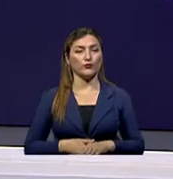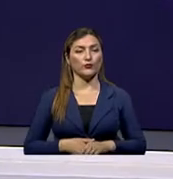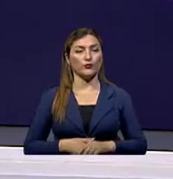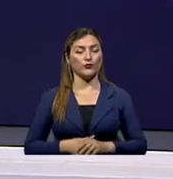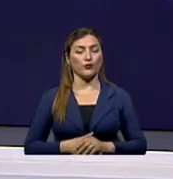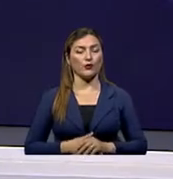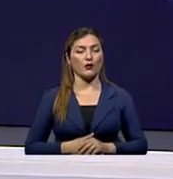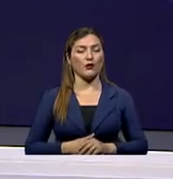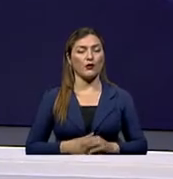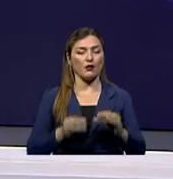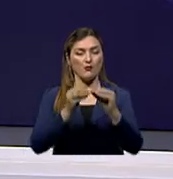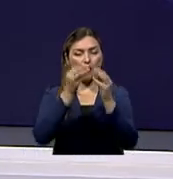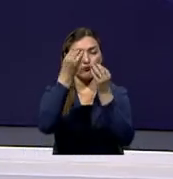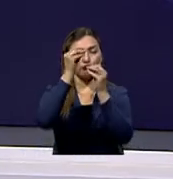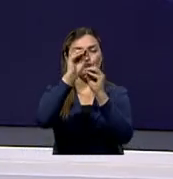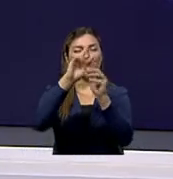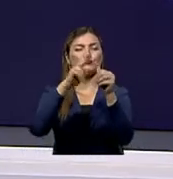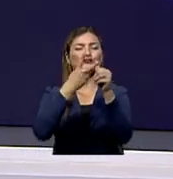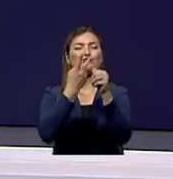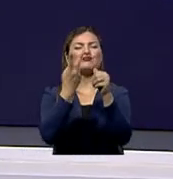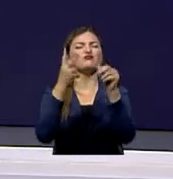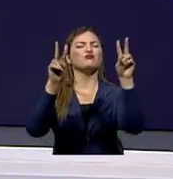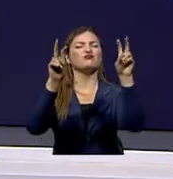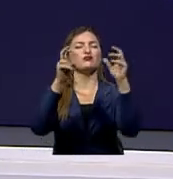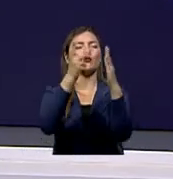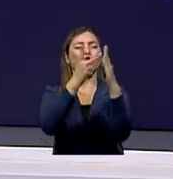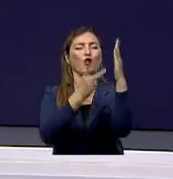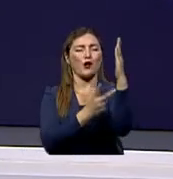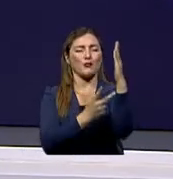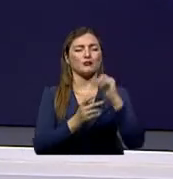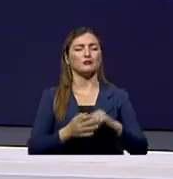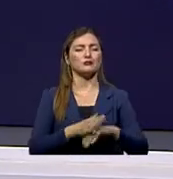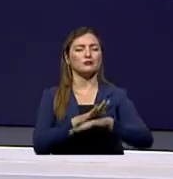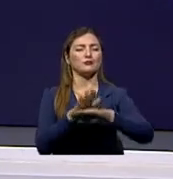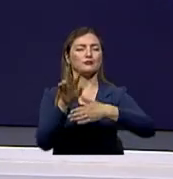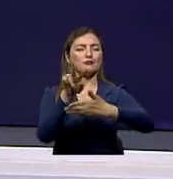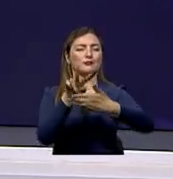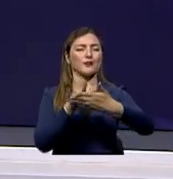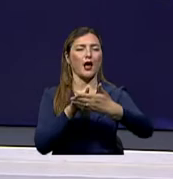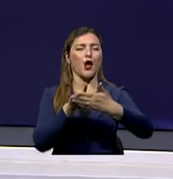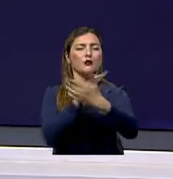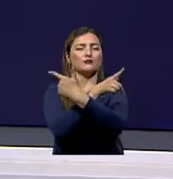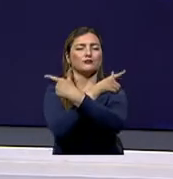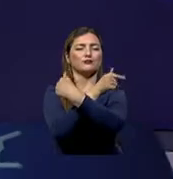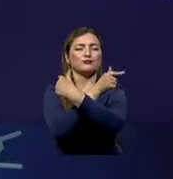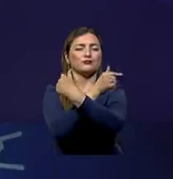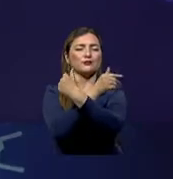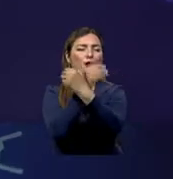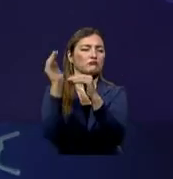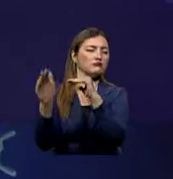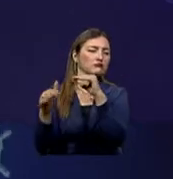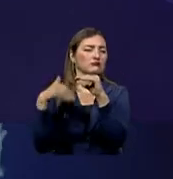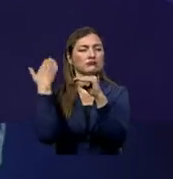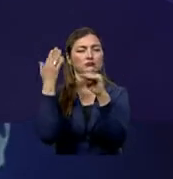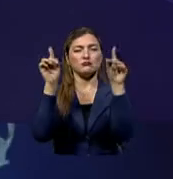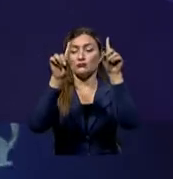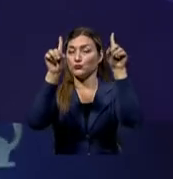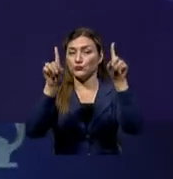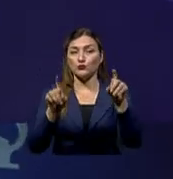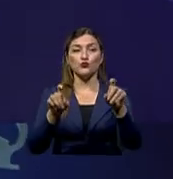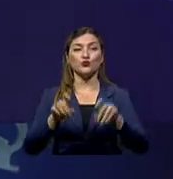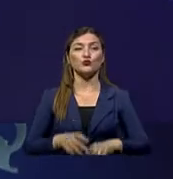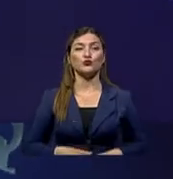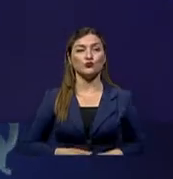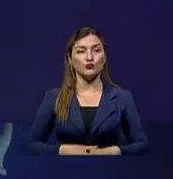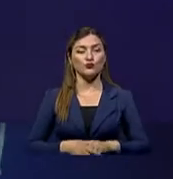Estamos ya de regreso con la segunda parte del programa y aquí nosotros vamos a leer y responder algunas de las preguntas que ustedes nos realizan a través